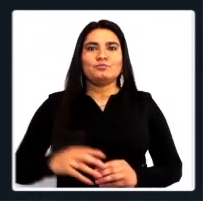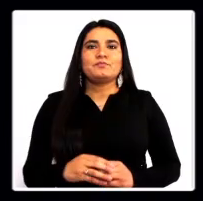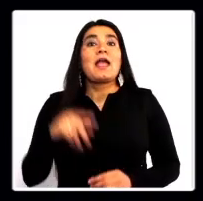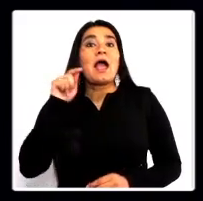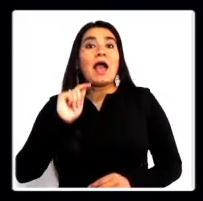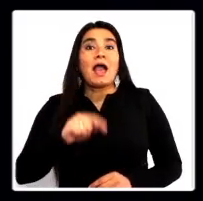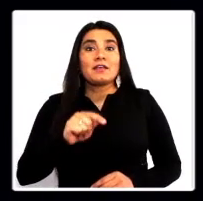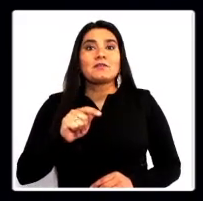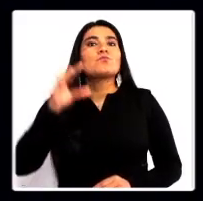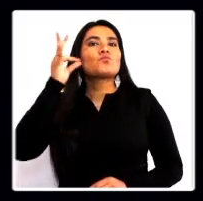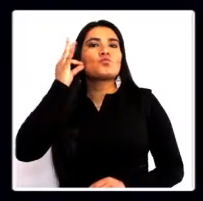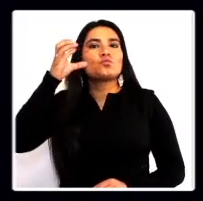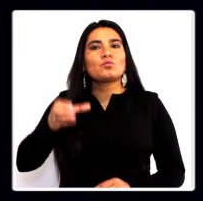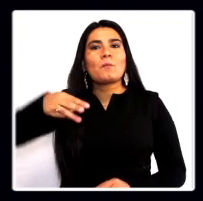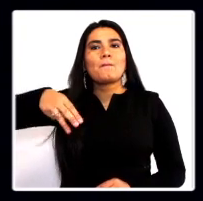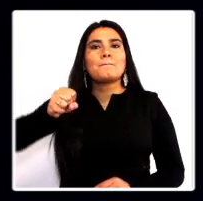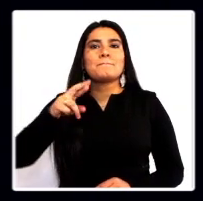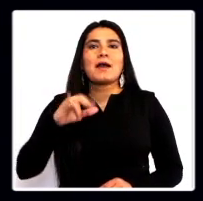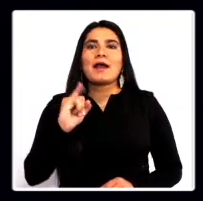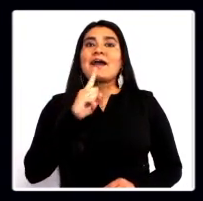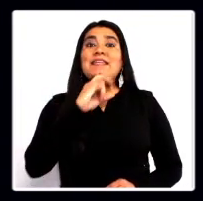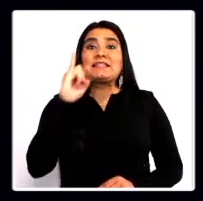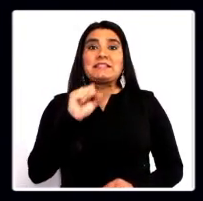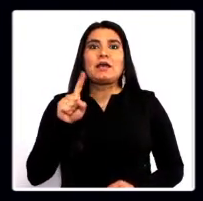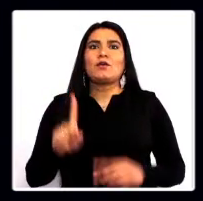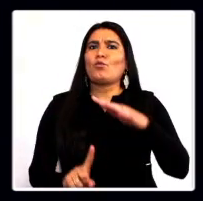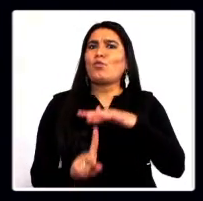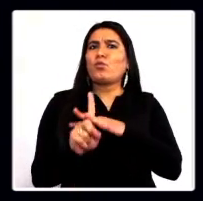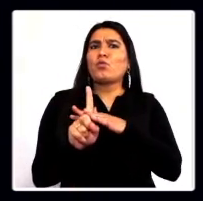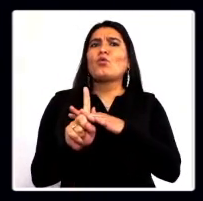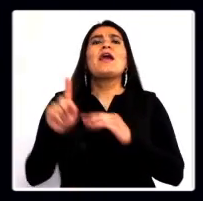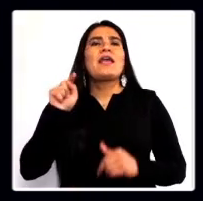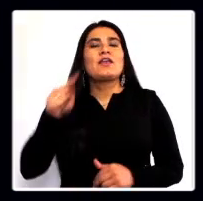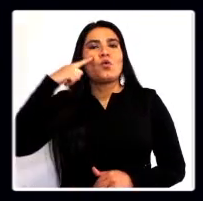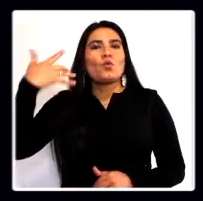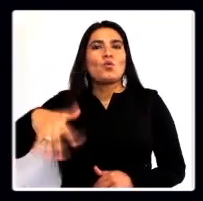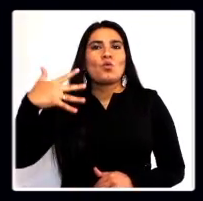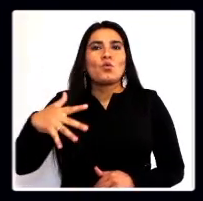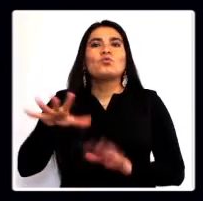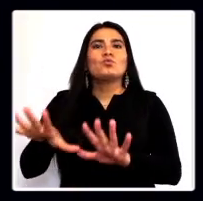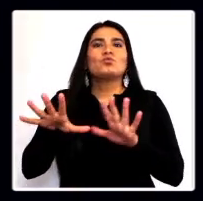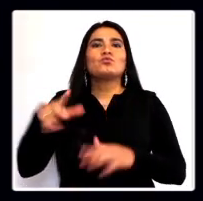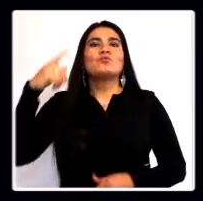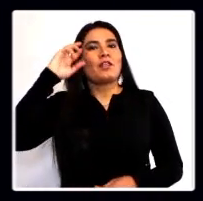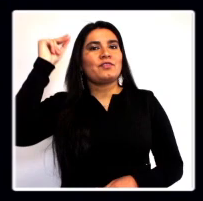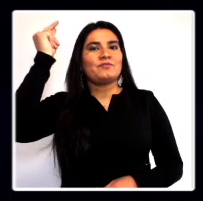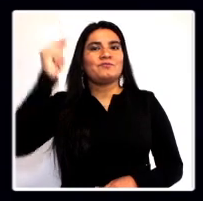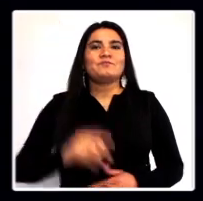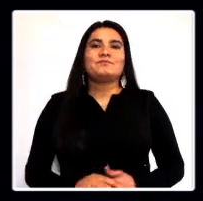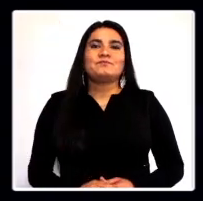mundo. Es allí donde Maritza Montero ocupa un lugar destacado como una de sus principales figuras